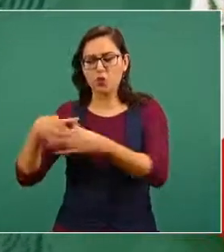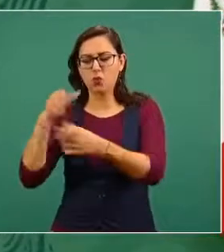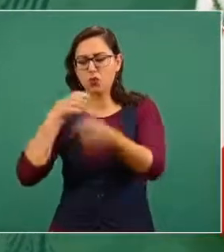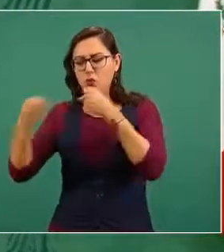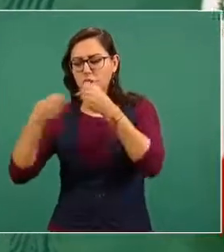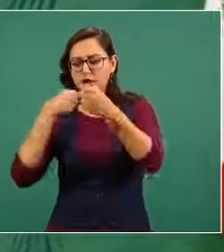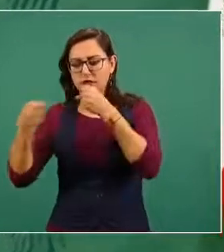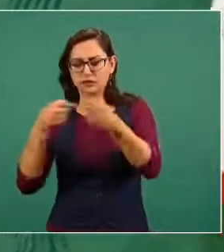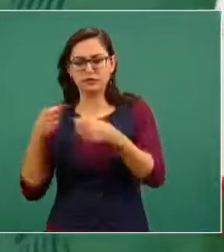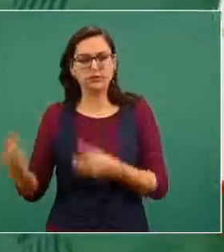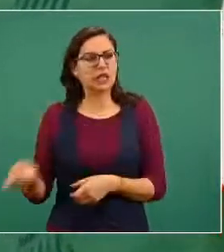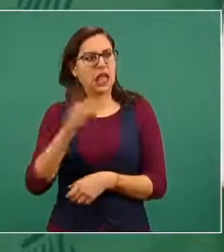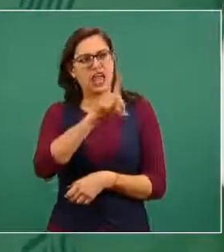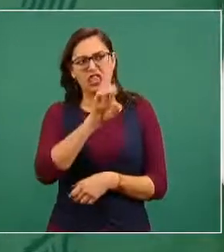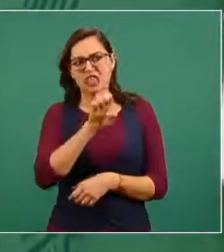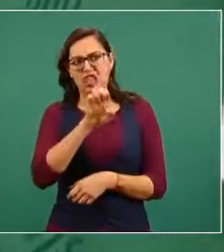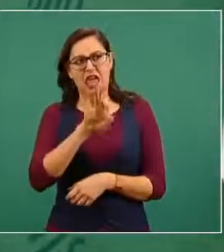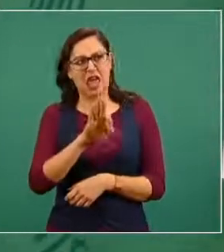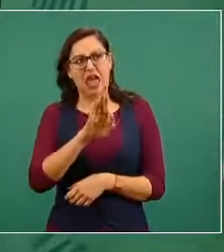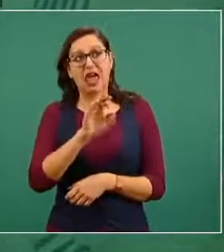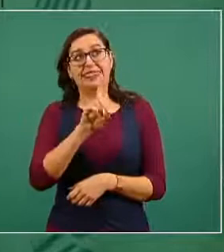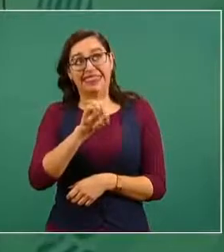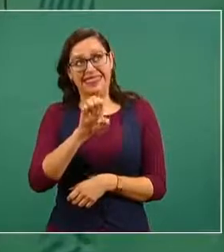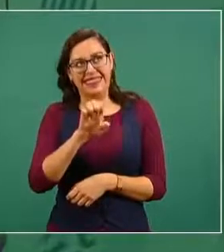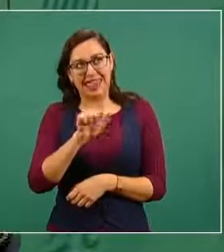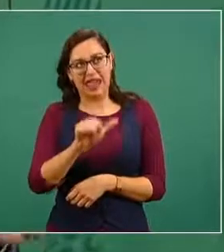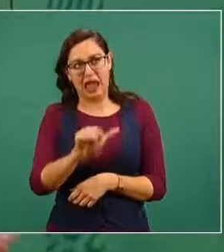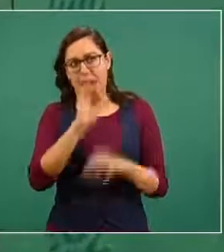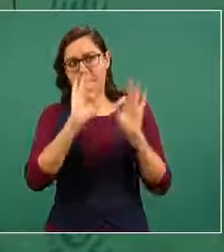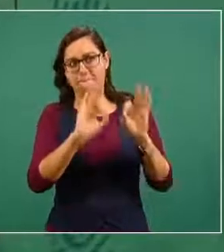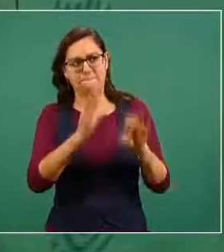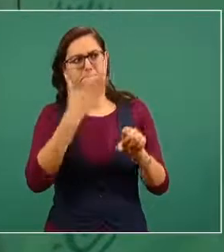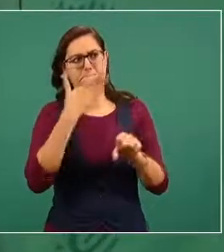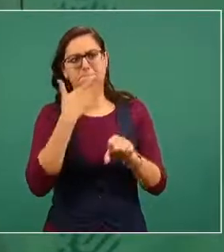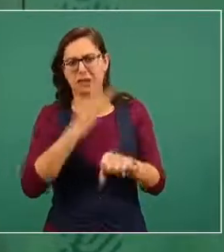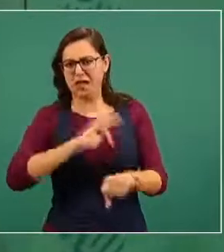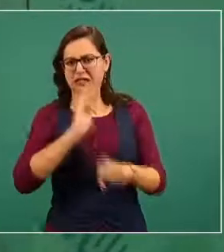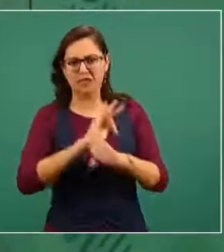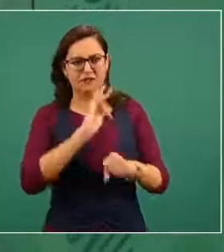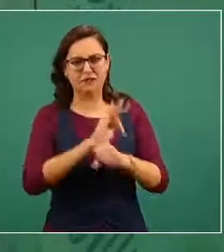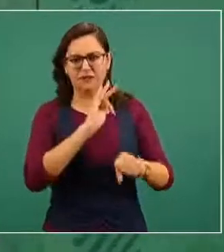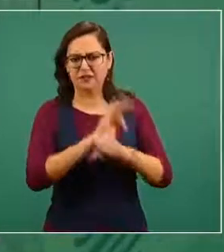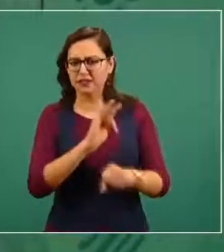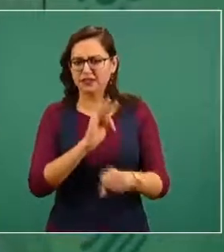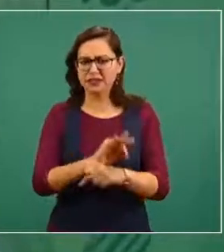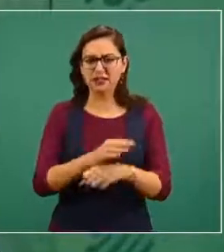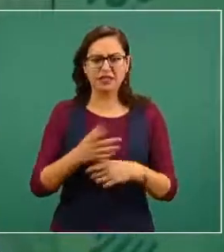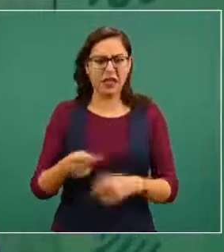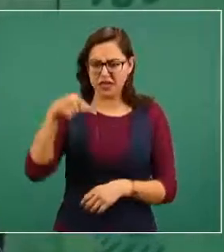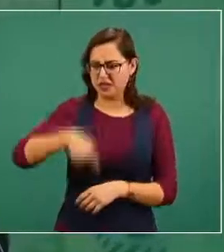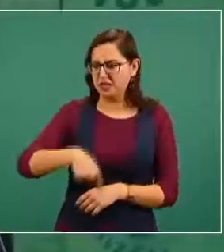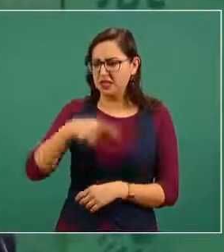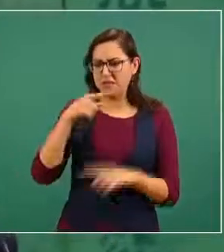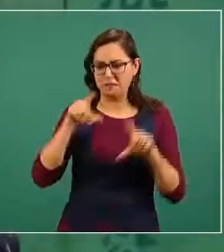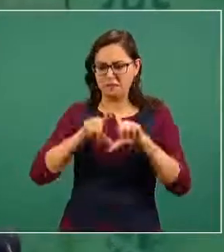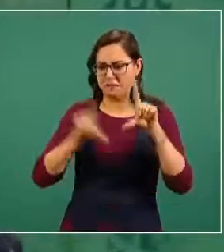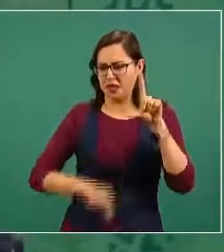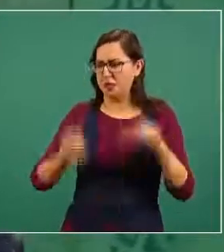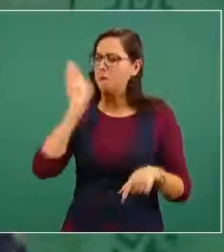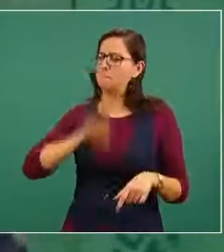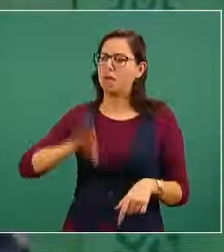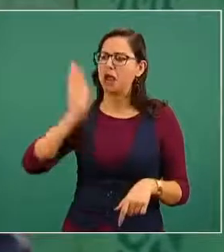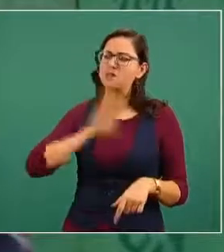la investigación que se llevó a cabo en Estados Unidos o descalificando lo nuestro